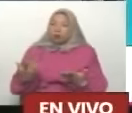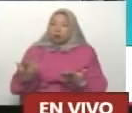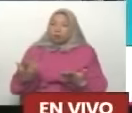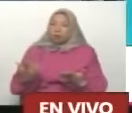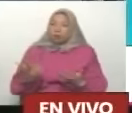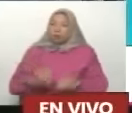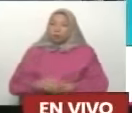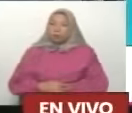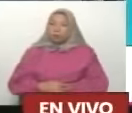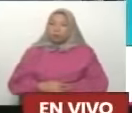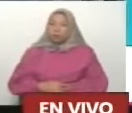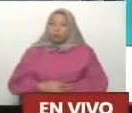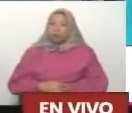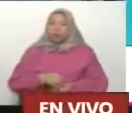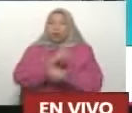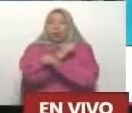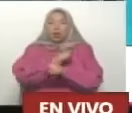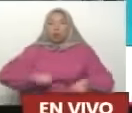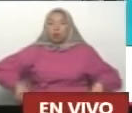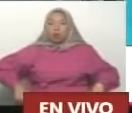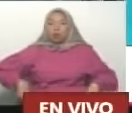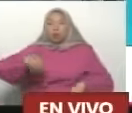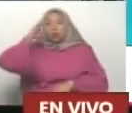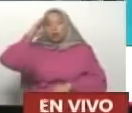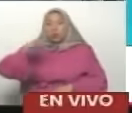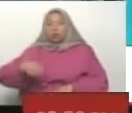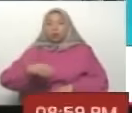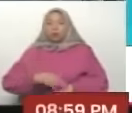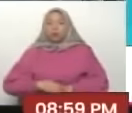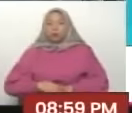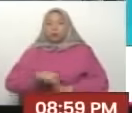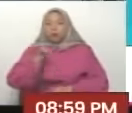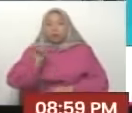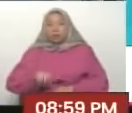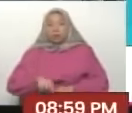La Fuerza Armada Nacional Bolivariana tiene una escuela de idiomas